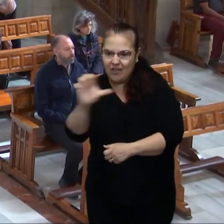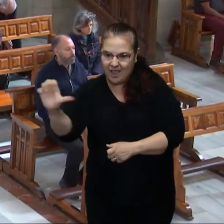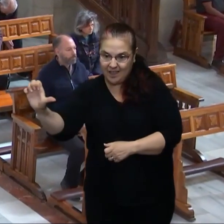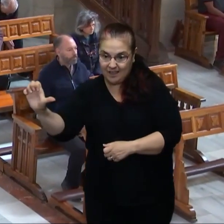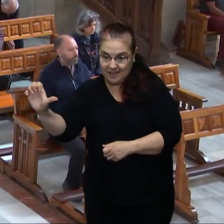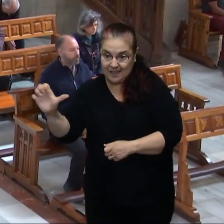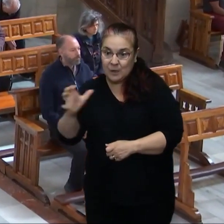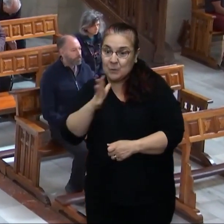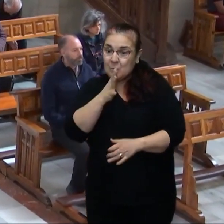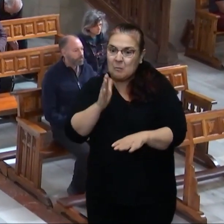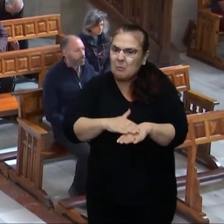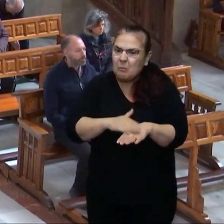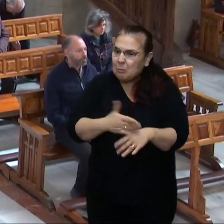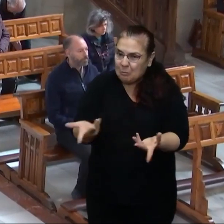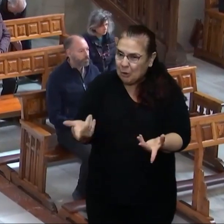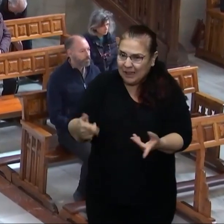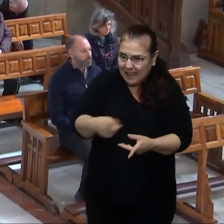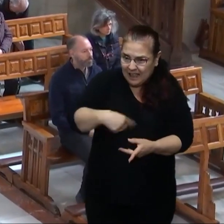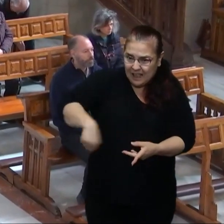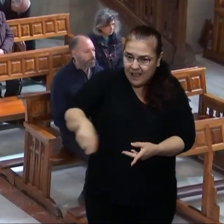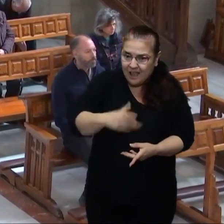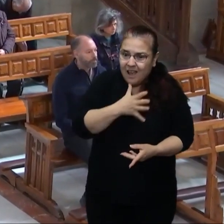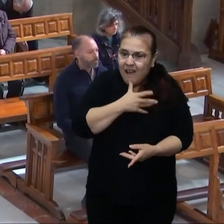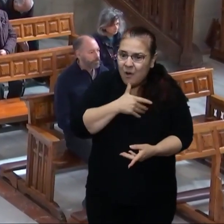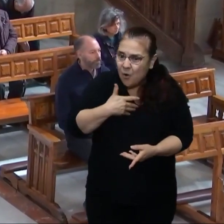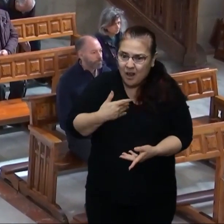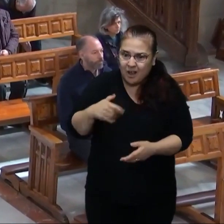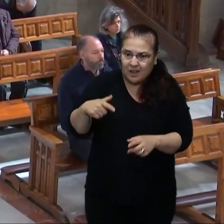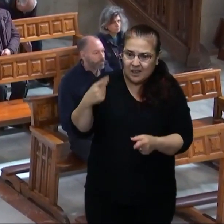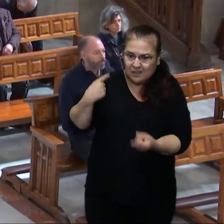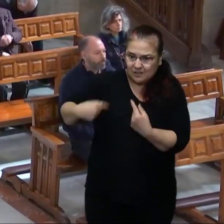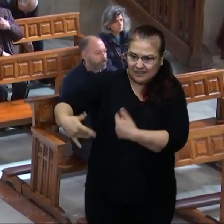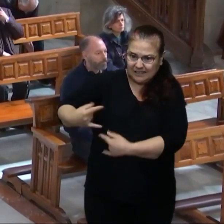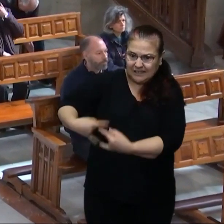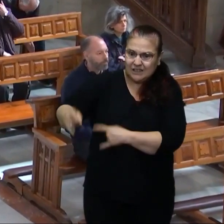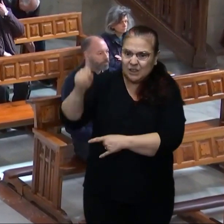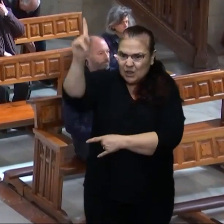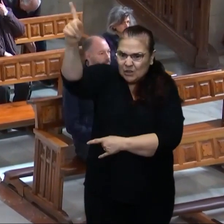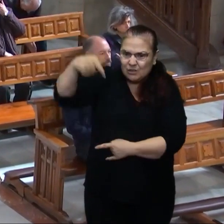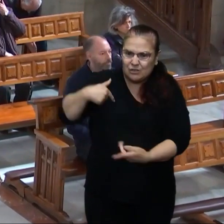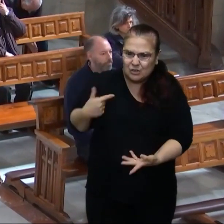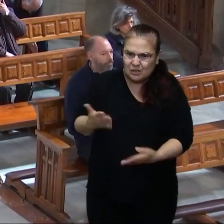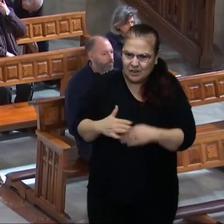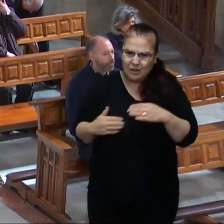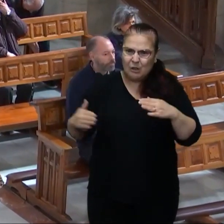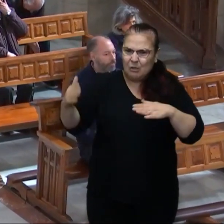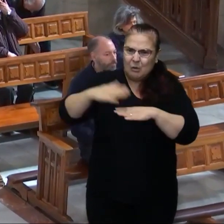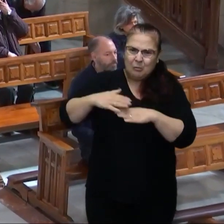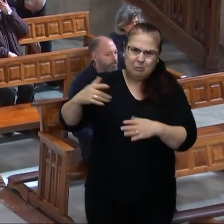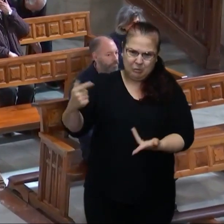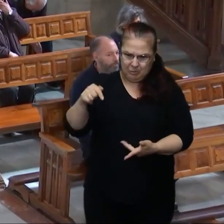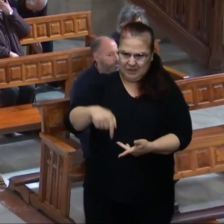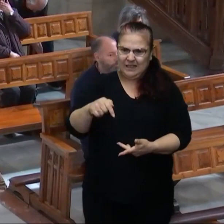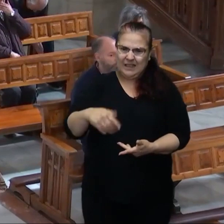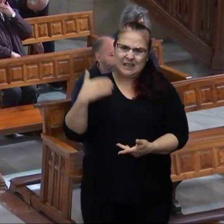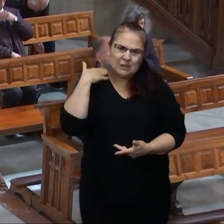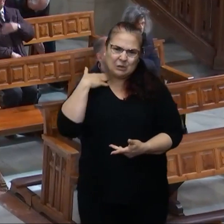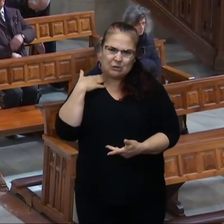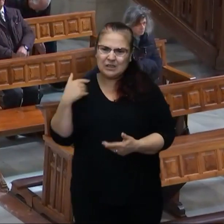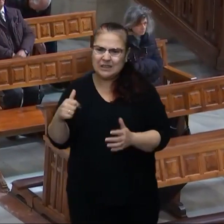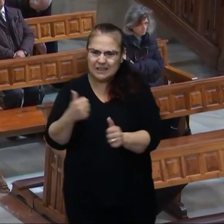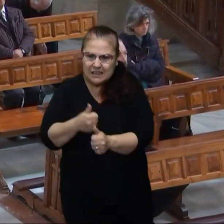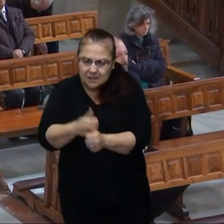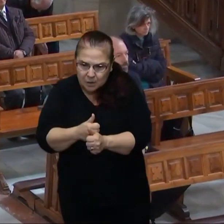¿Por qué, pues, ahora intentáis tentar a Dios, queriendo poner sobre el cuello de esos